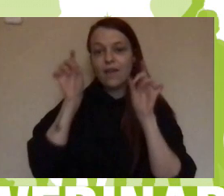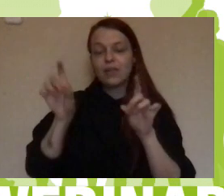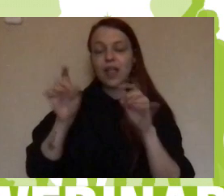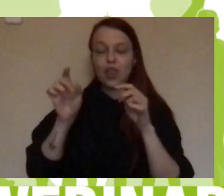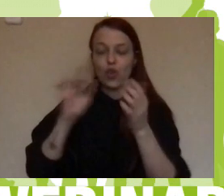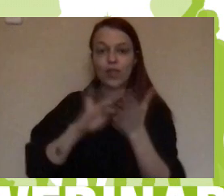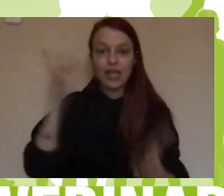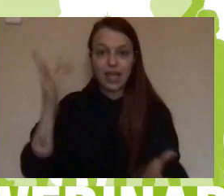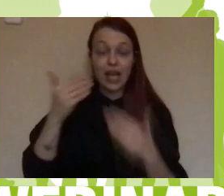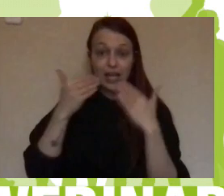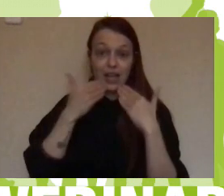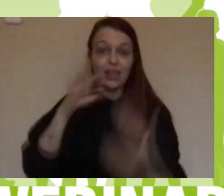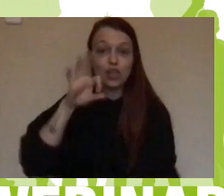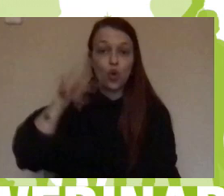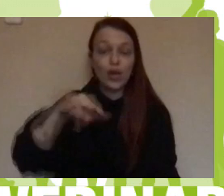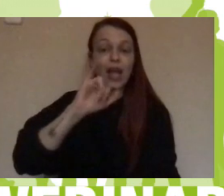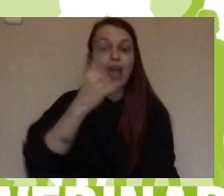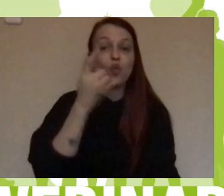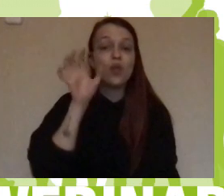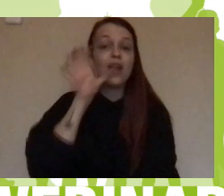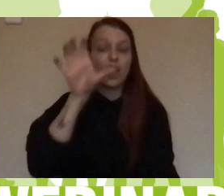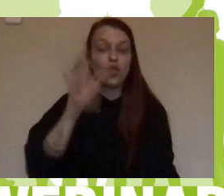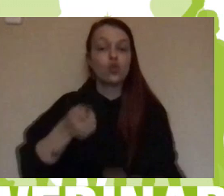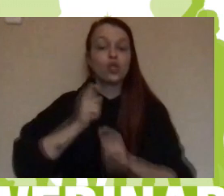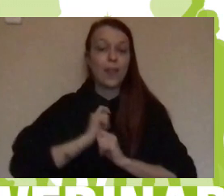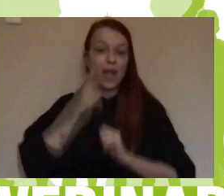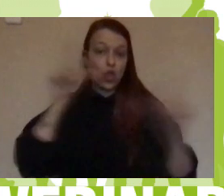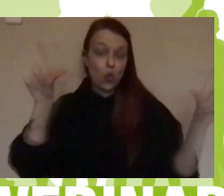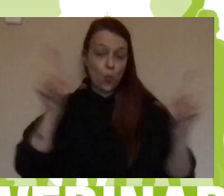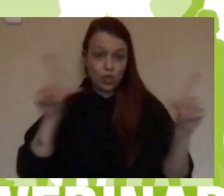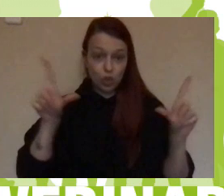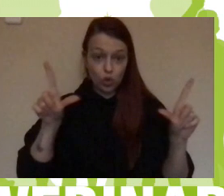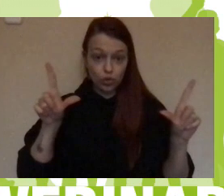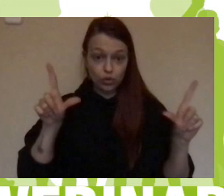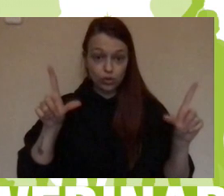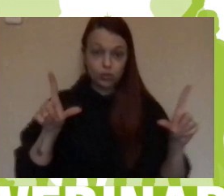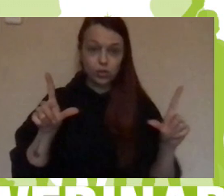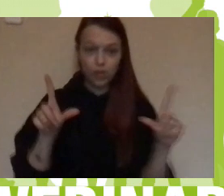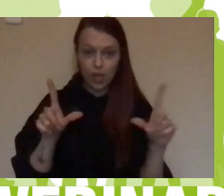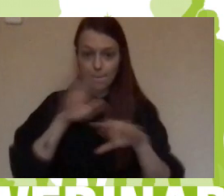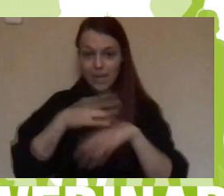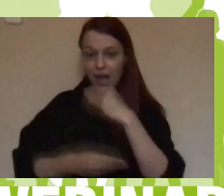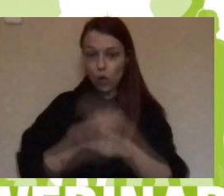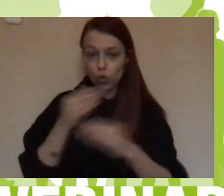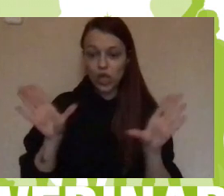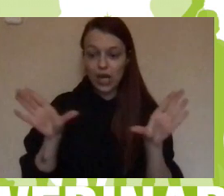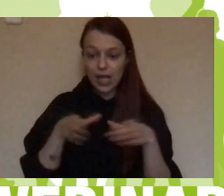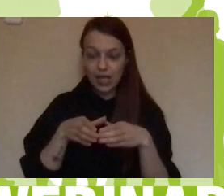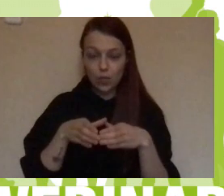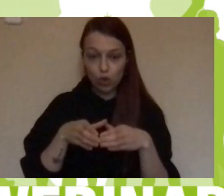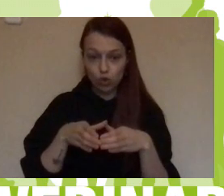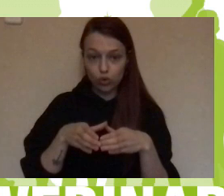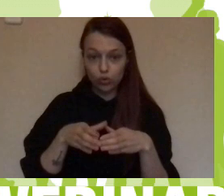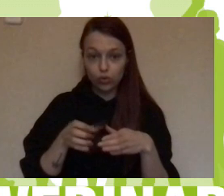nos han dejado un monitor y utilizamos equipos y ellos están conociendo, al igual que